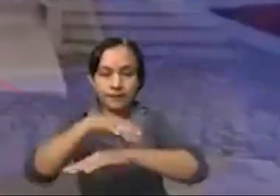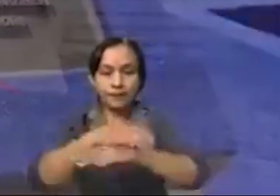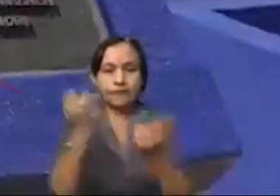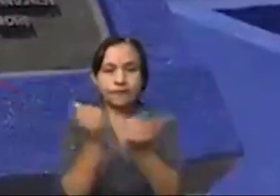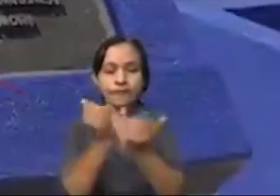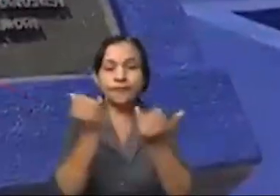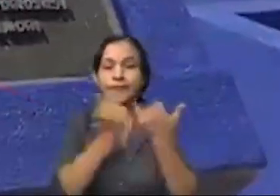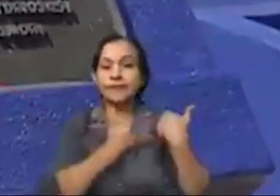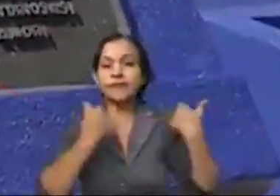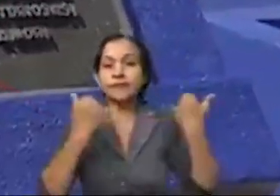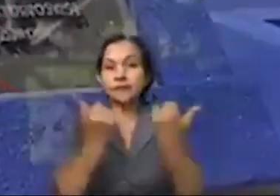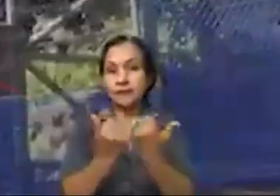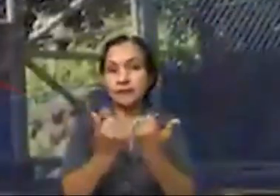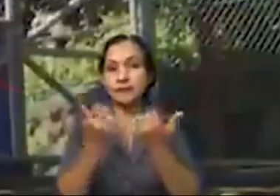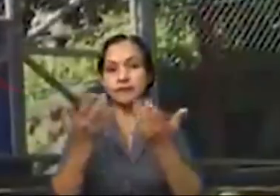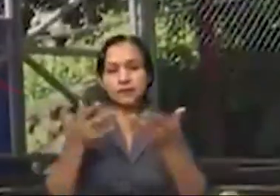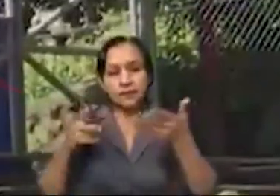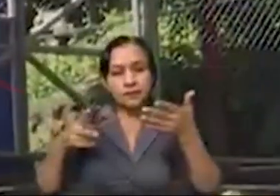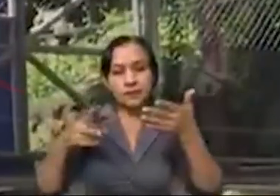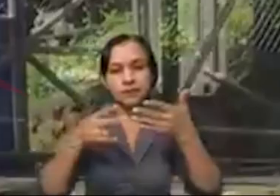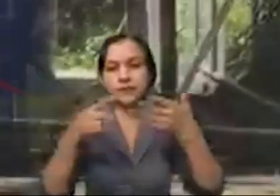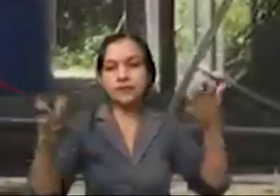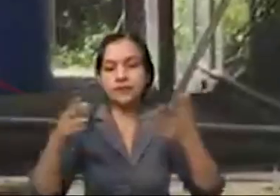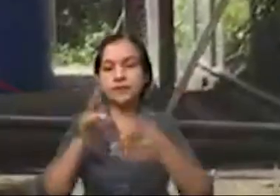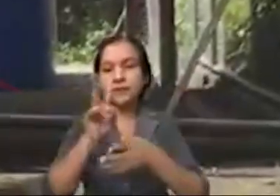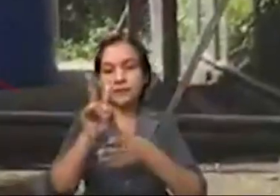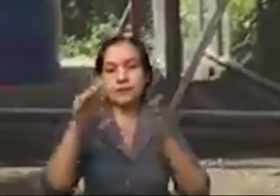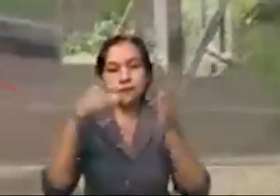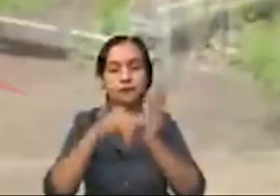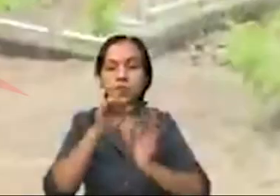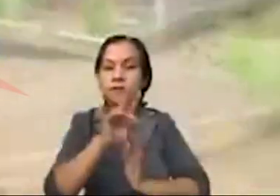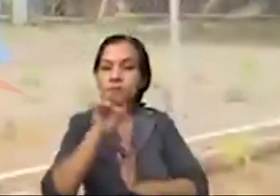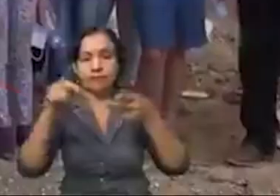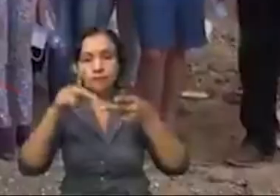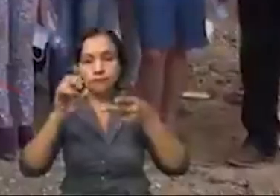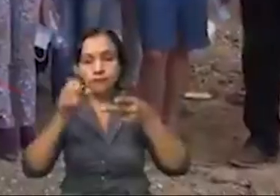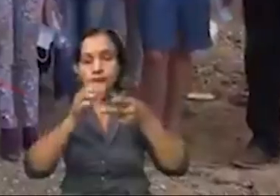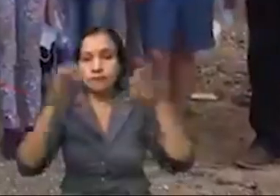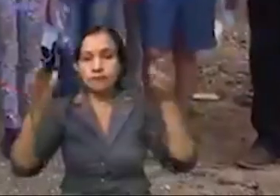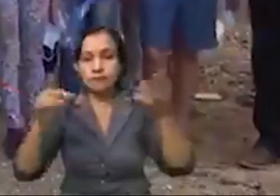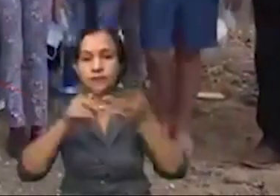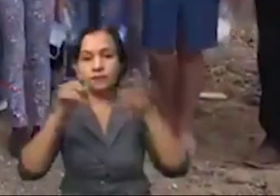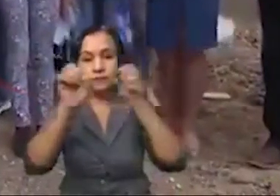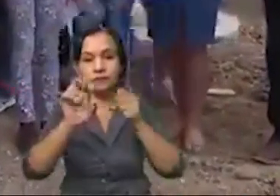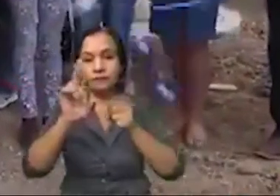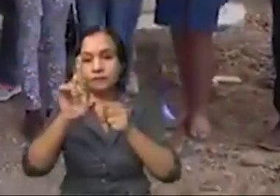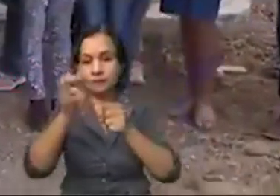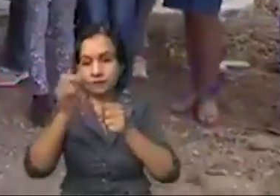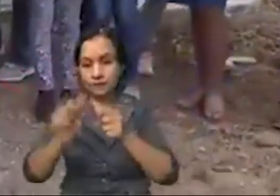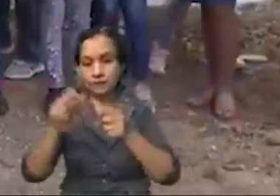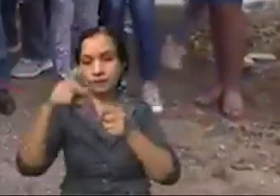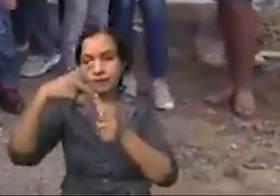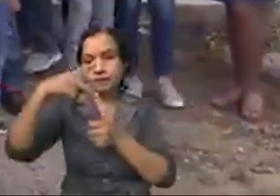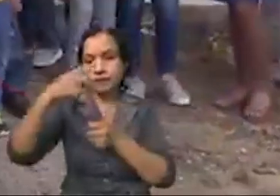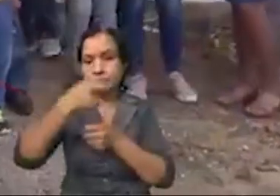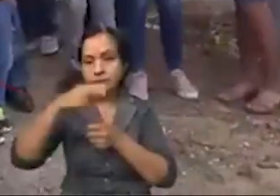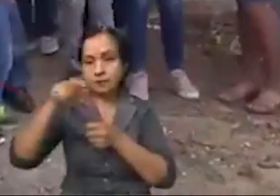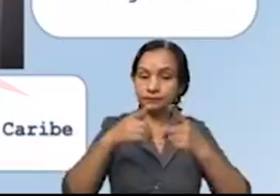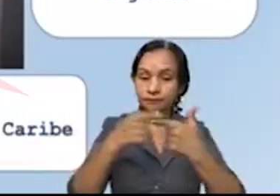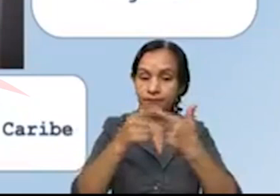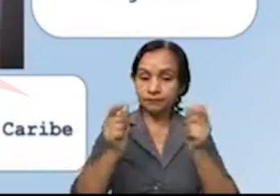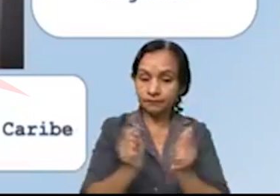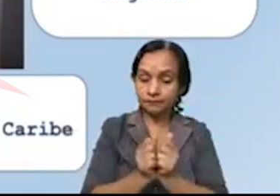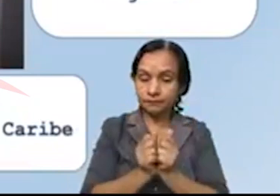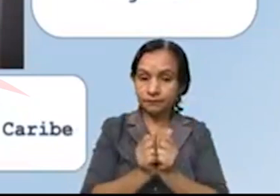se organiza en la comunidad, que ellos organizan desde una junta directiva y